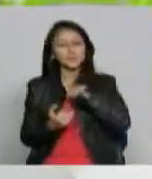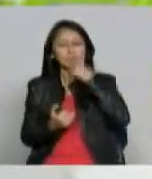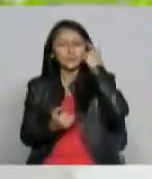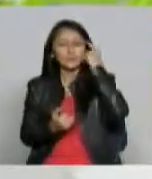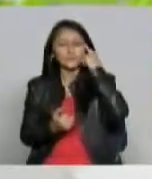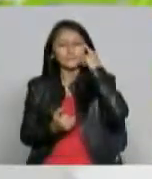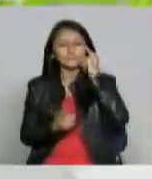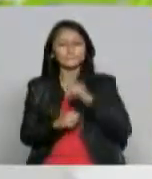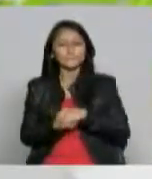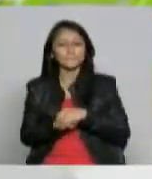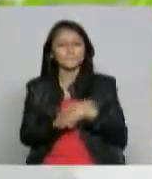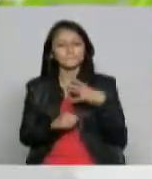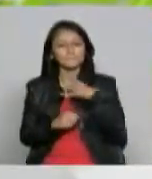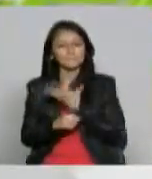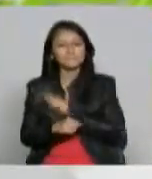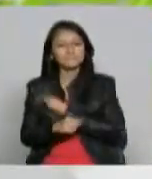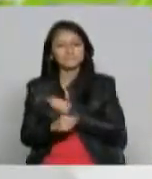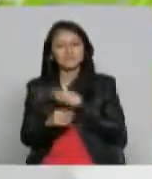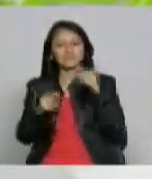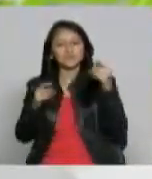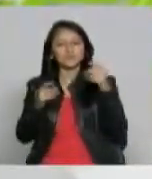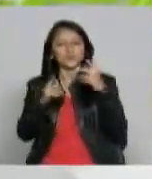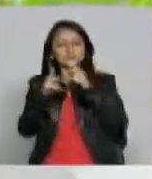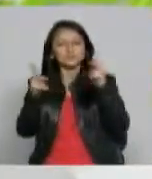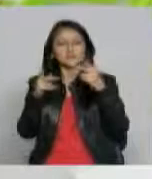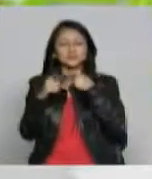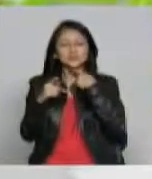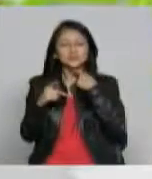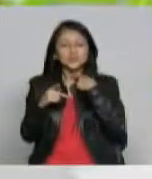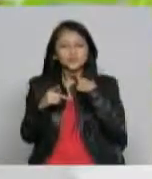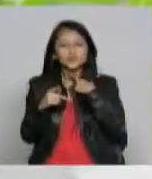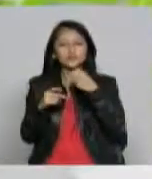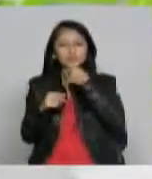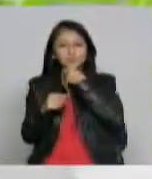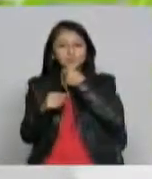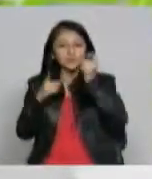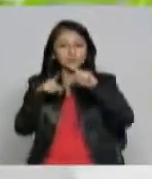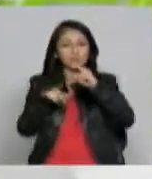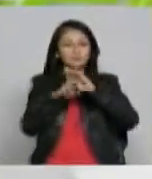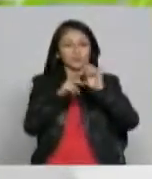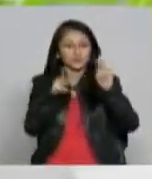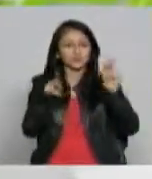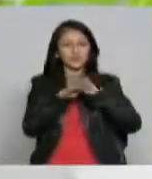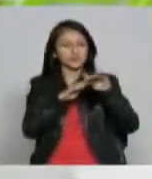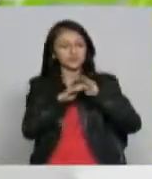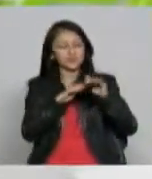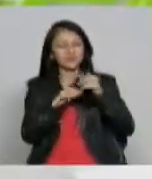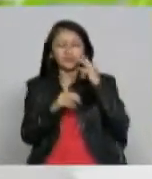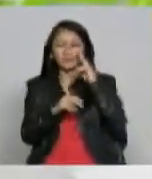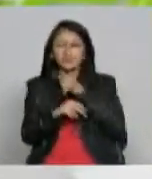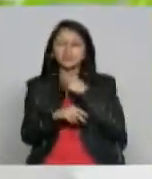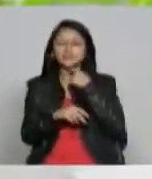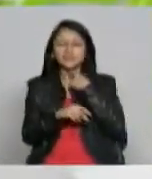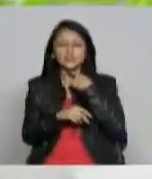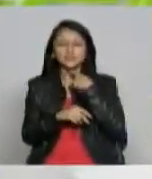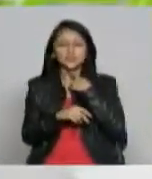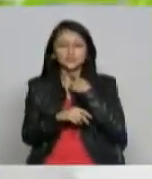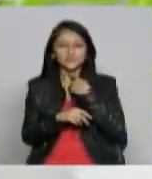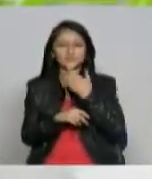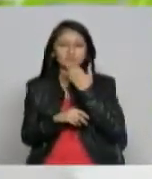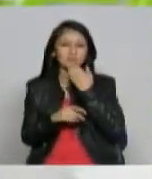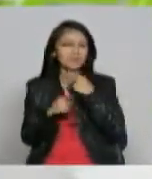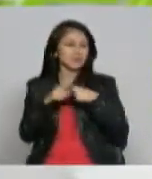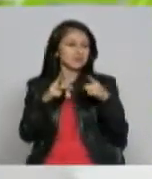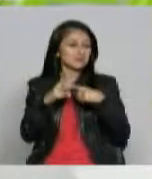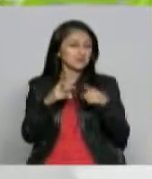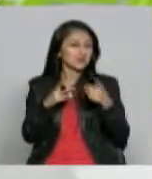que es la acogida que ha tenido el programa Sala de Prensa no solamente de los periodistas sino de los invitados no dejan de llamarlo a uno en la semana dos